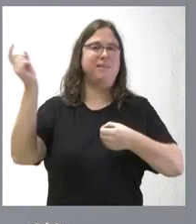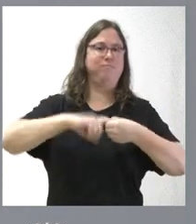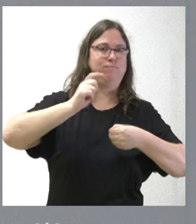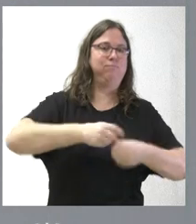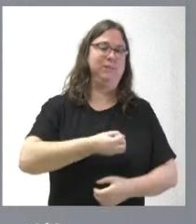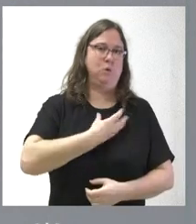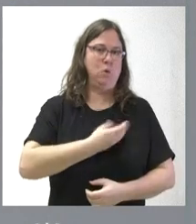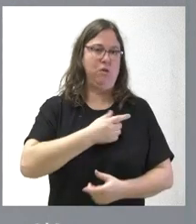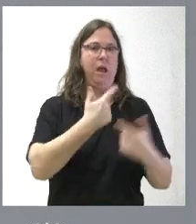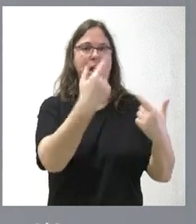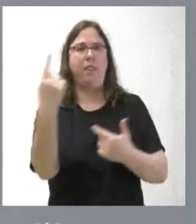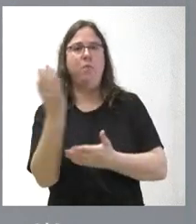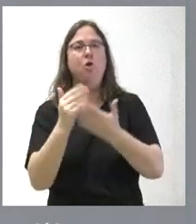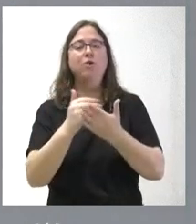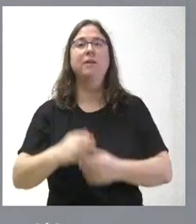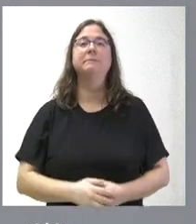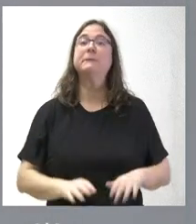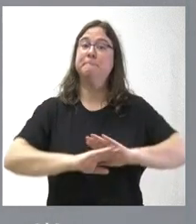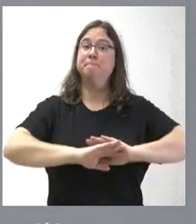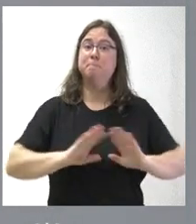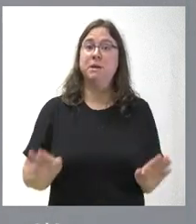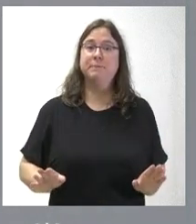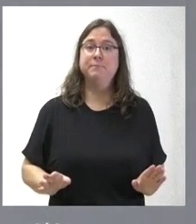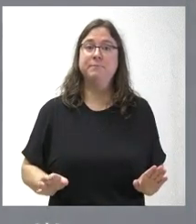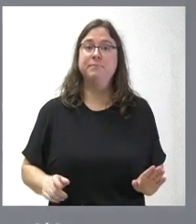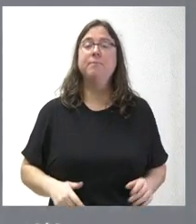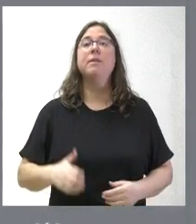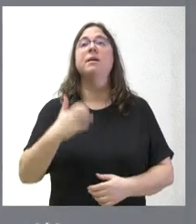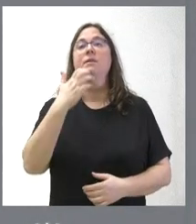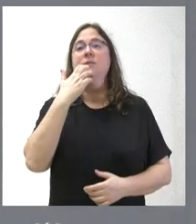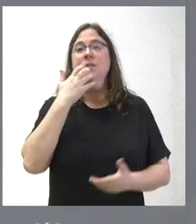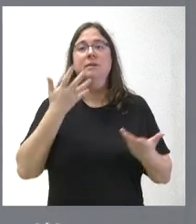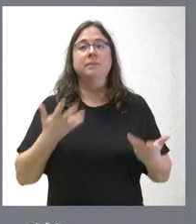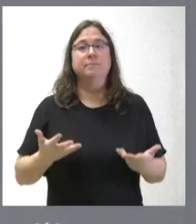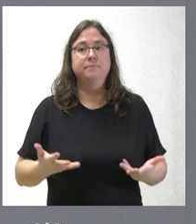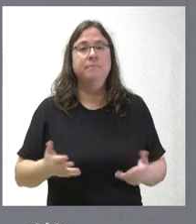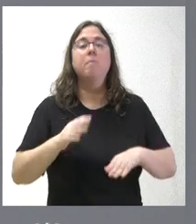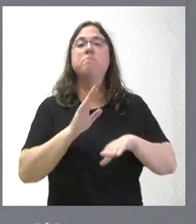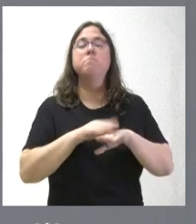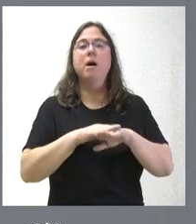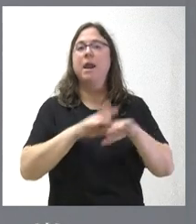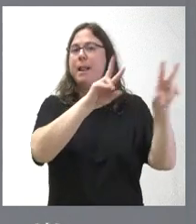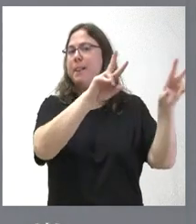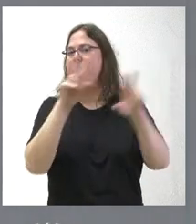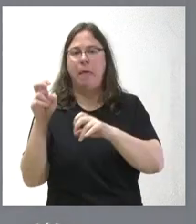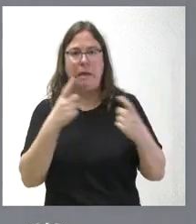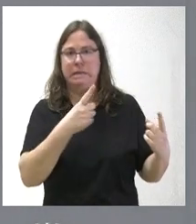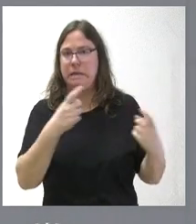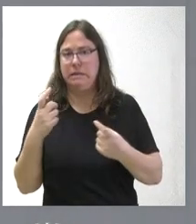Seguridad Social en cada una de las comunidades autónomas. Y, sin más, pues estoy a su disposición para cualquier cuestión que deseen